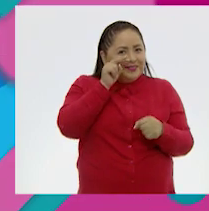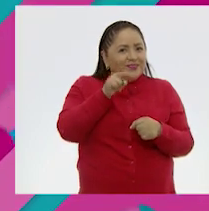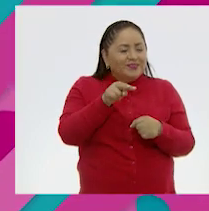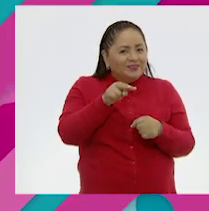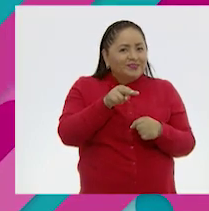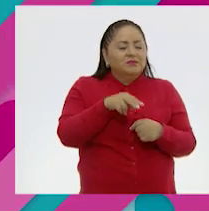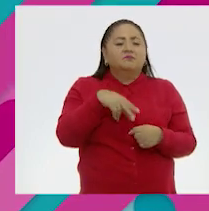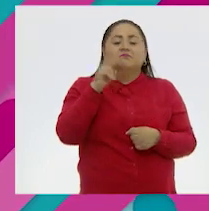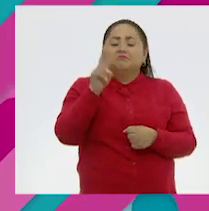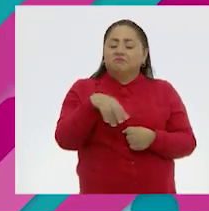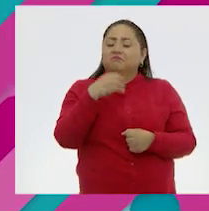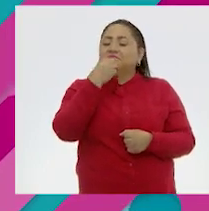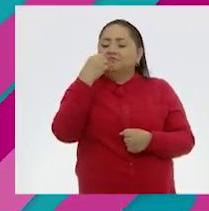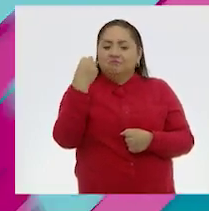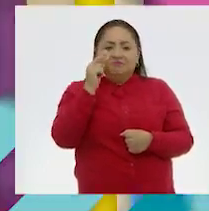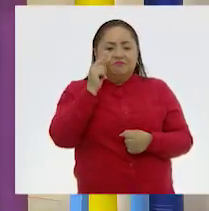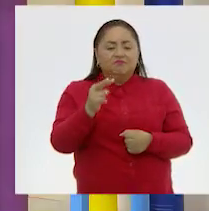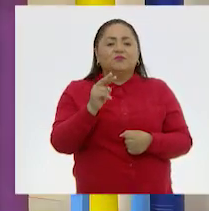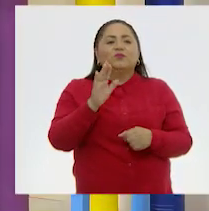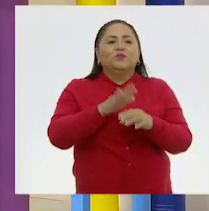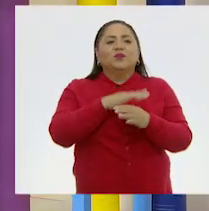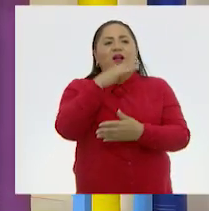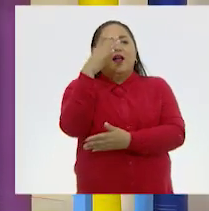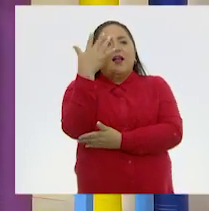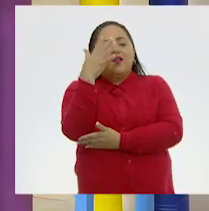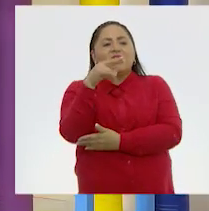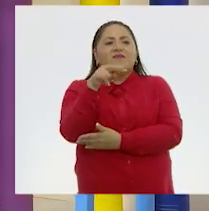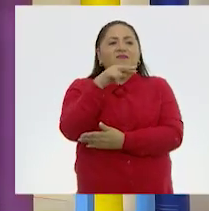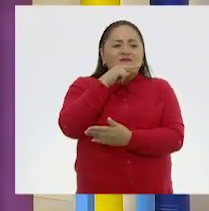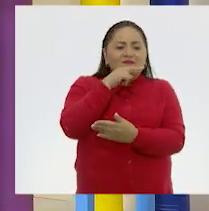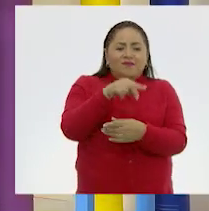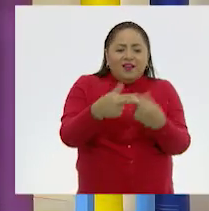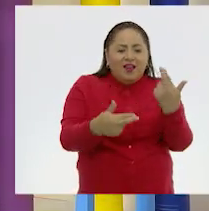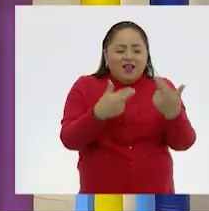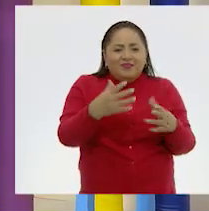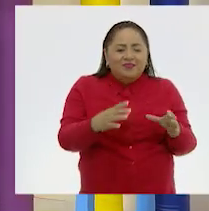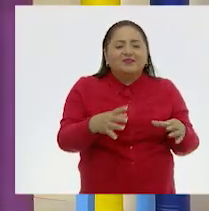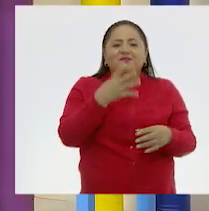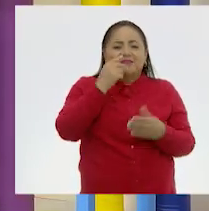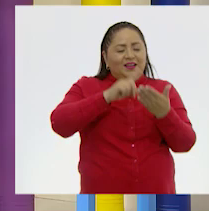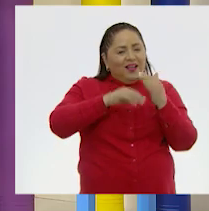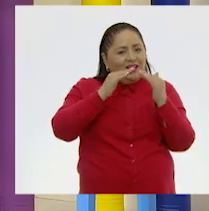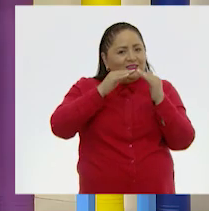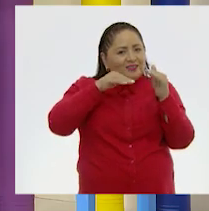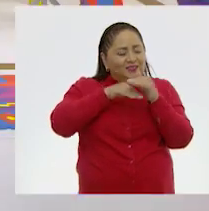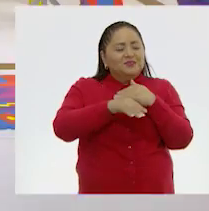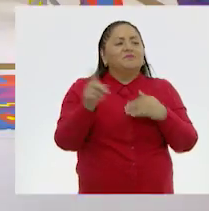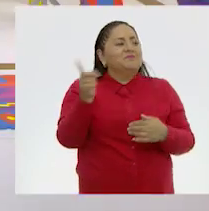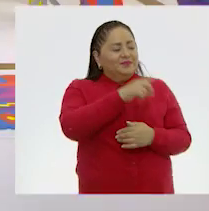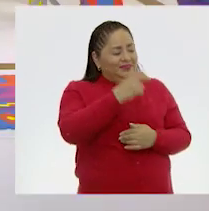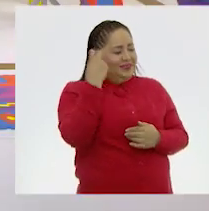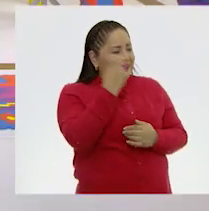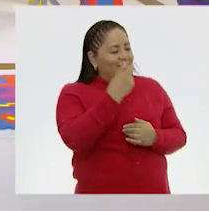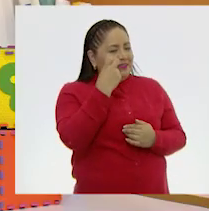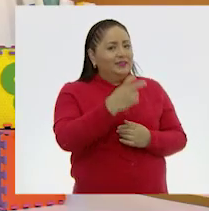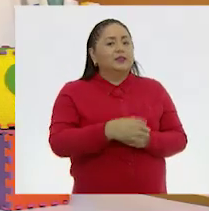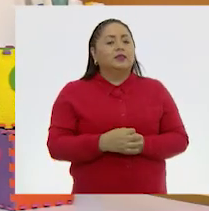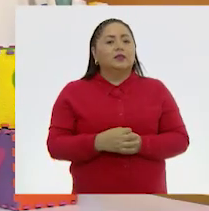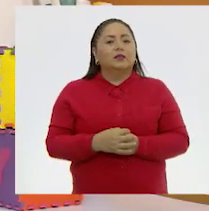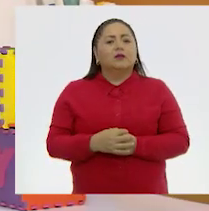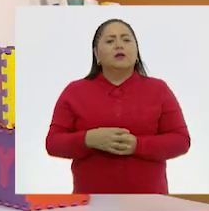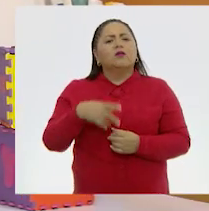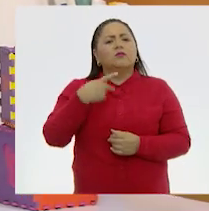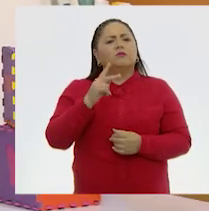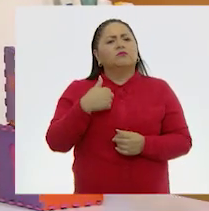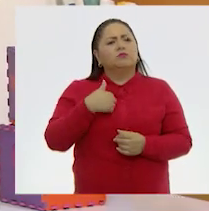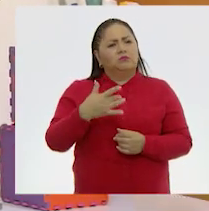y se ve muy acogedor porque está el arbolito y están unos regalos. Es como el interior de una casita. Exacto, exacto. Bueno, me da